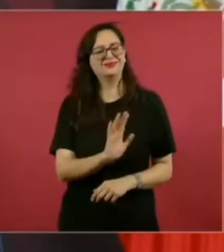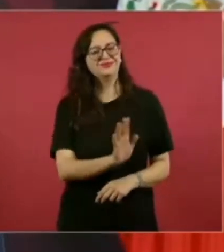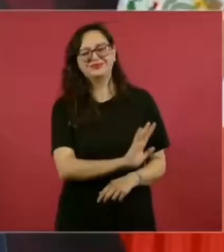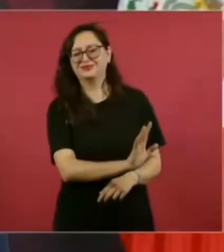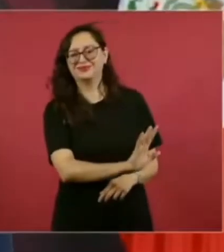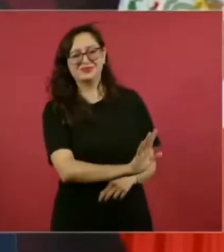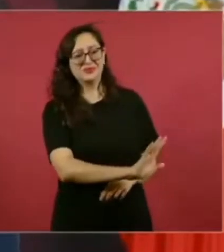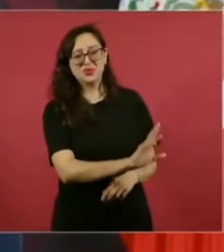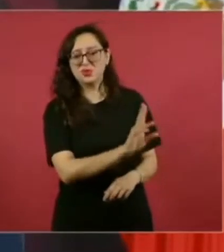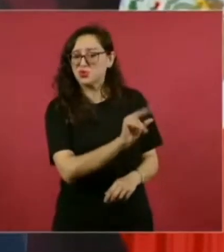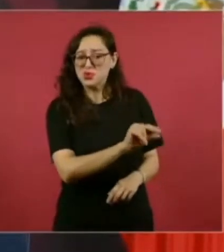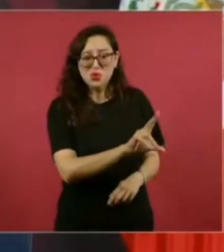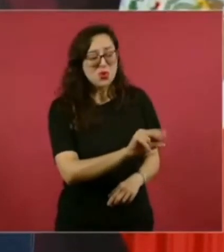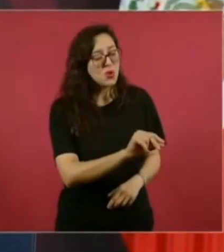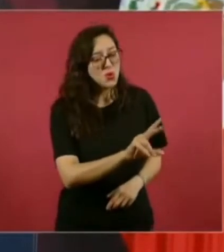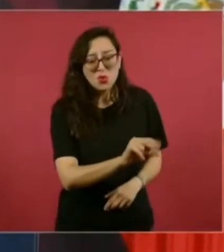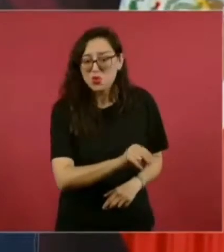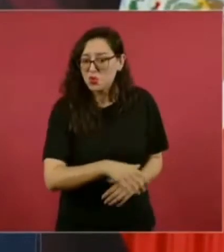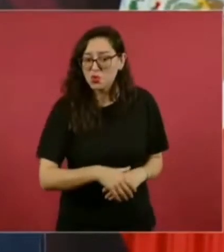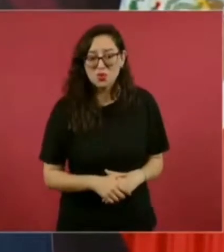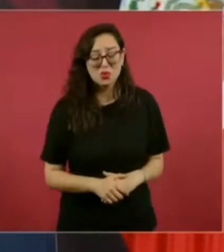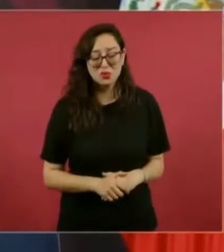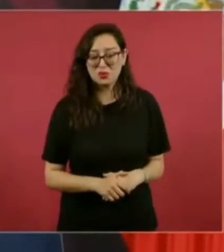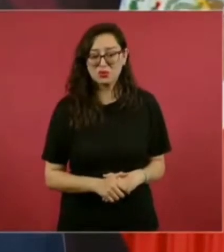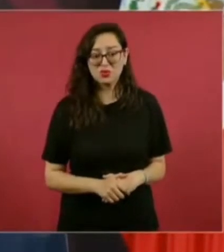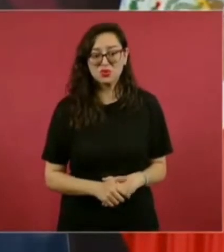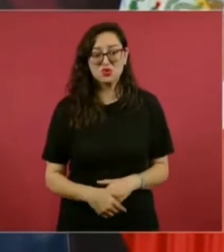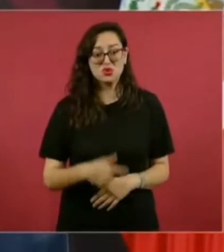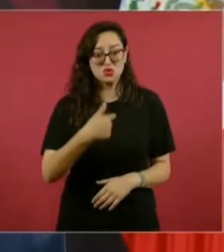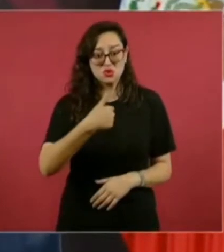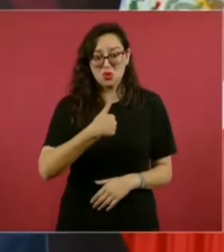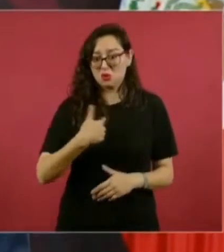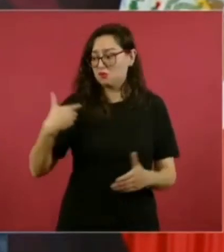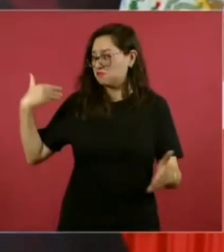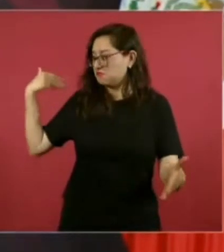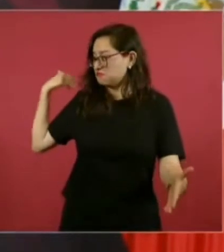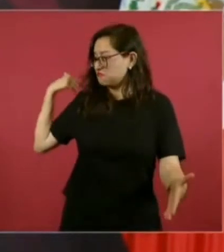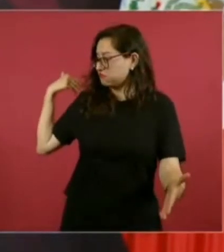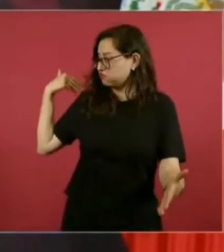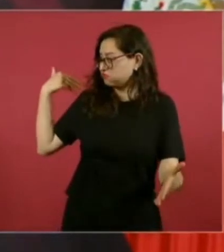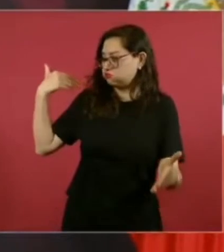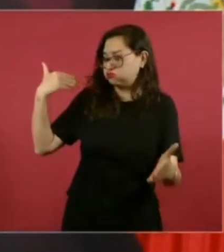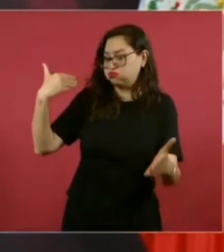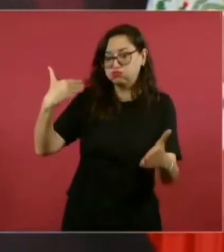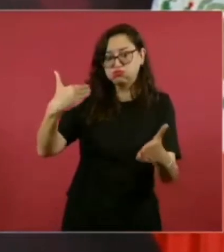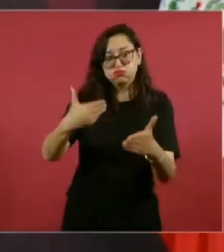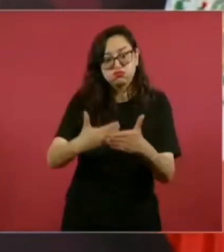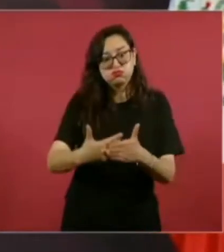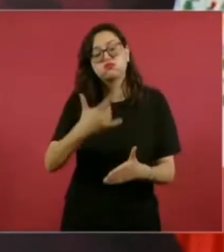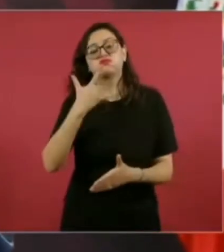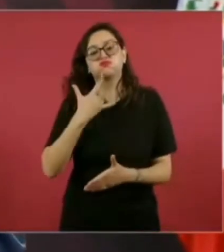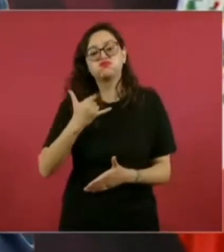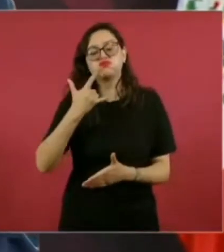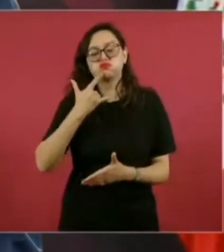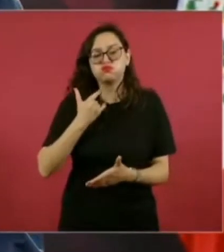Todo lo que he sido como servidor público,